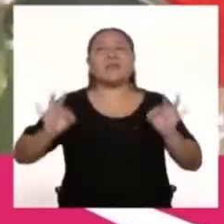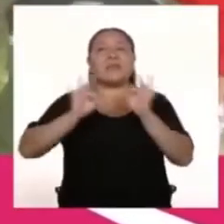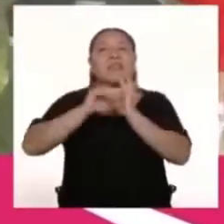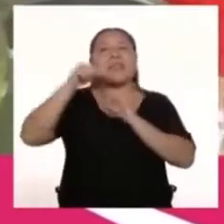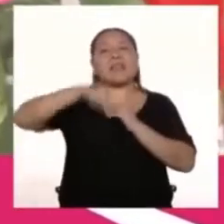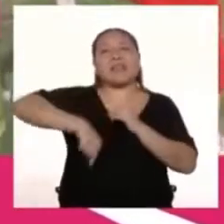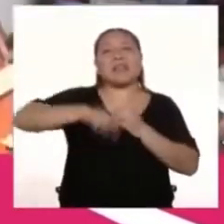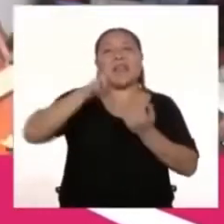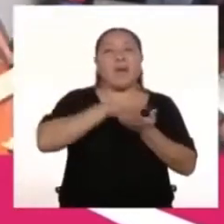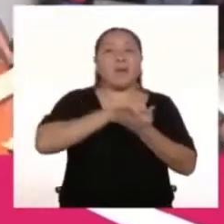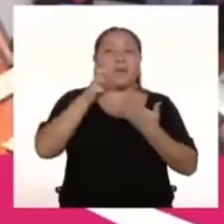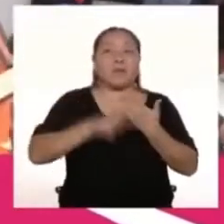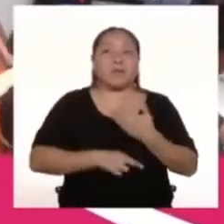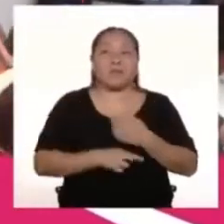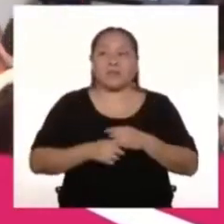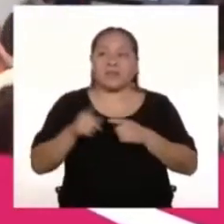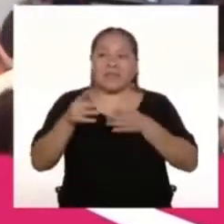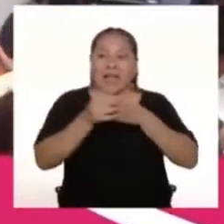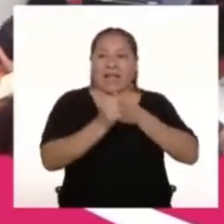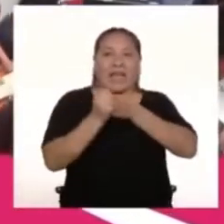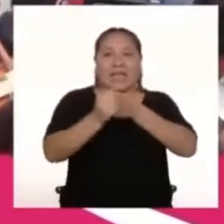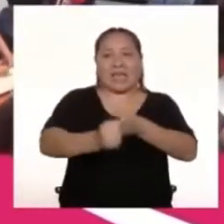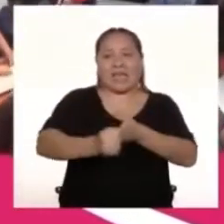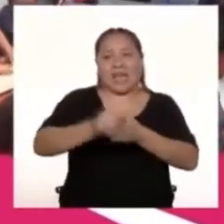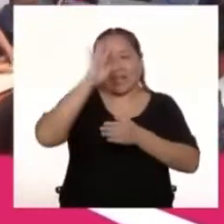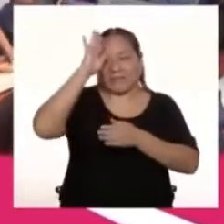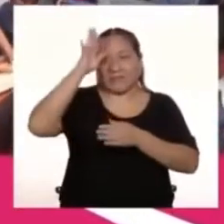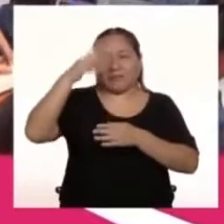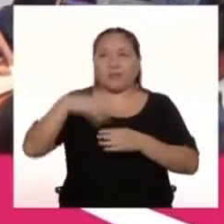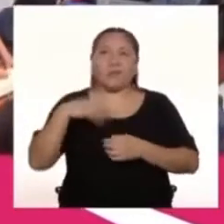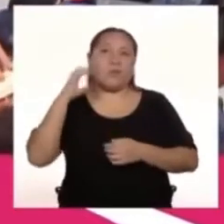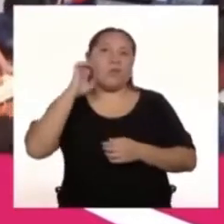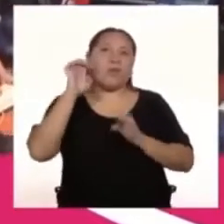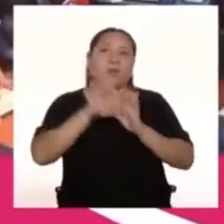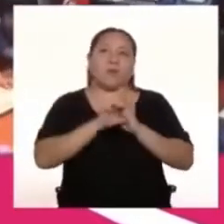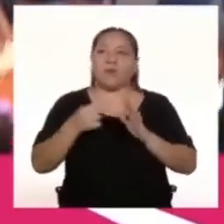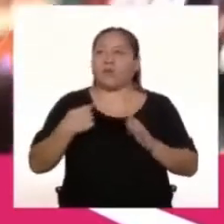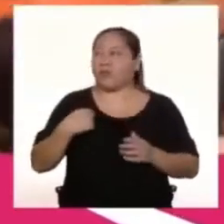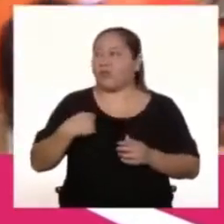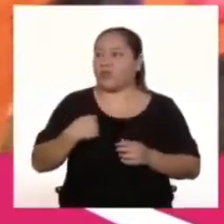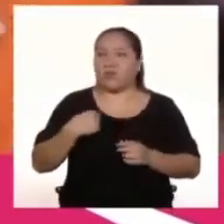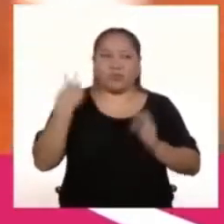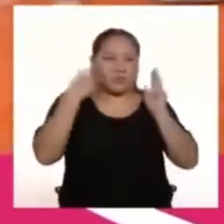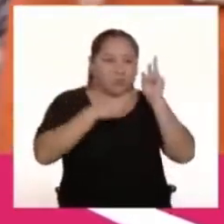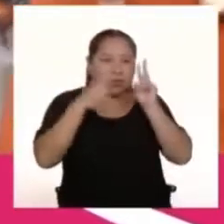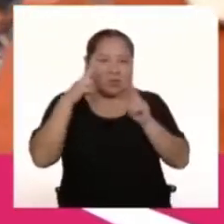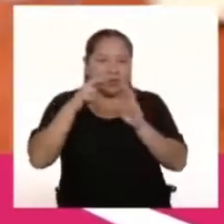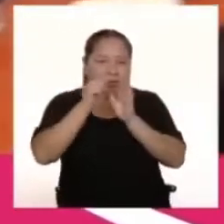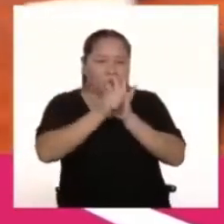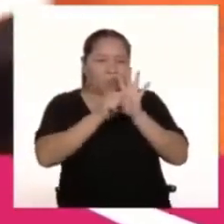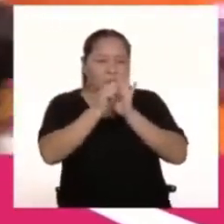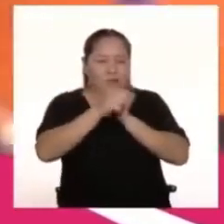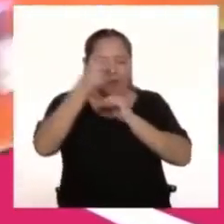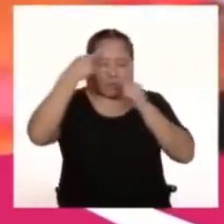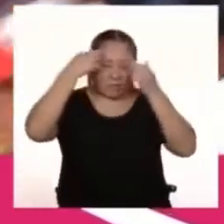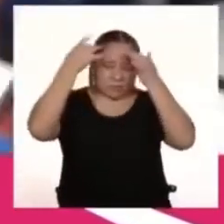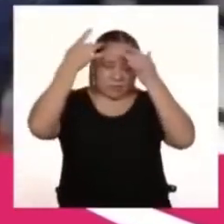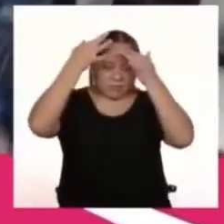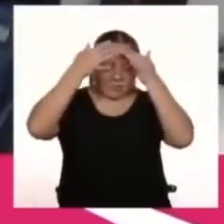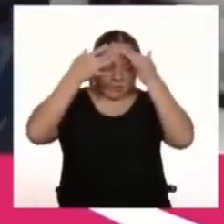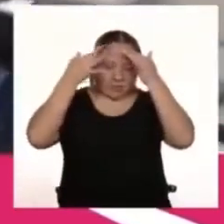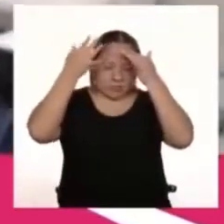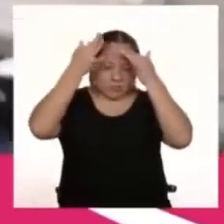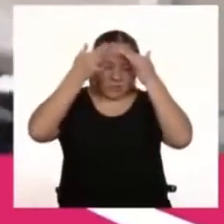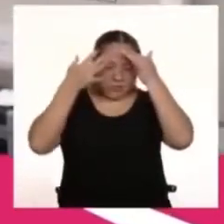Él es como el que manda La creatividad Así es Porque ahora Yo por ejemplo Siempre estoy en una película En mi mente Porque nunca dejo de